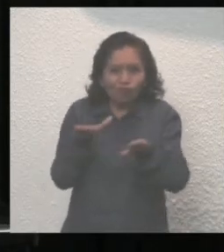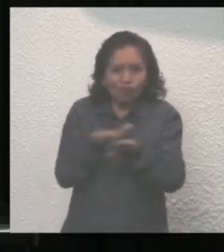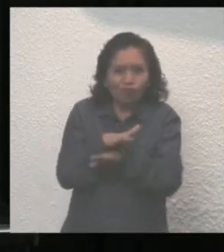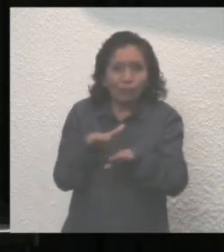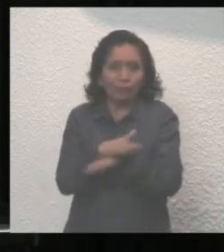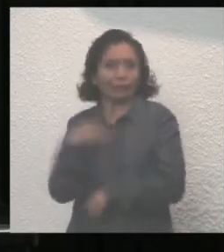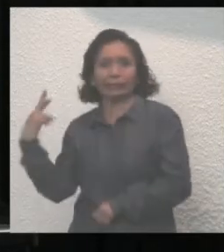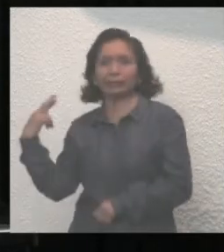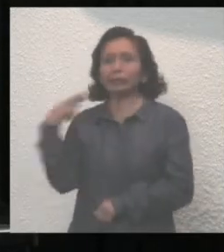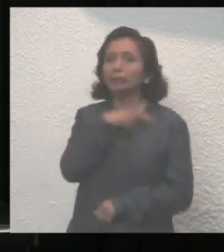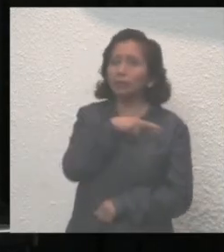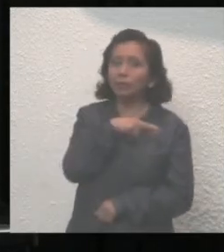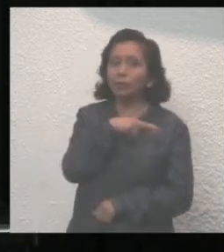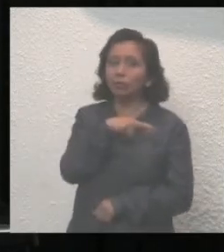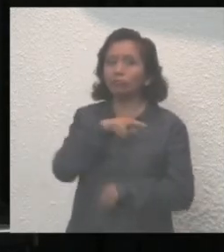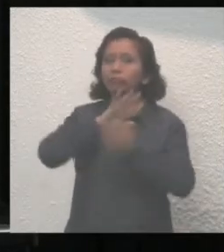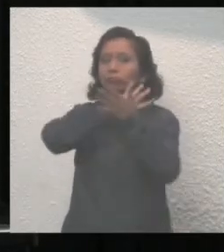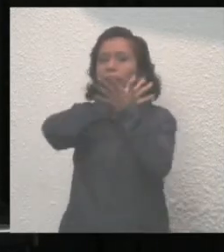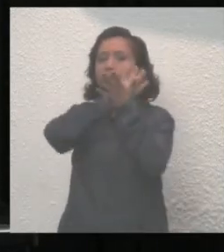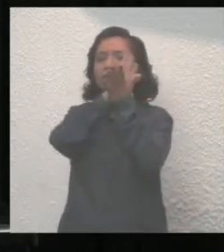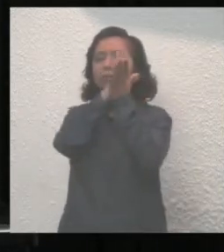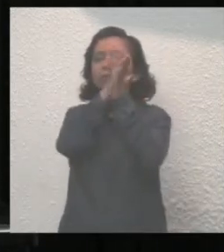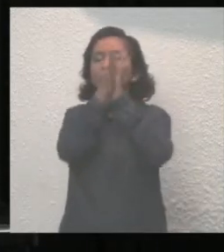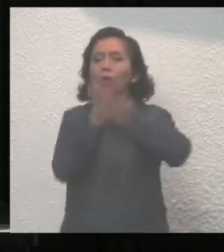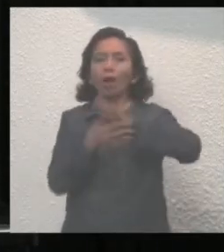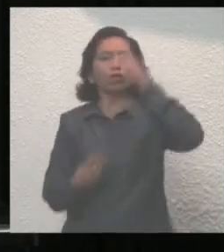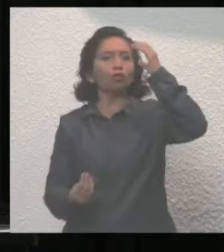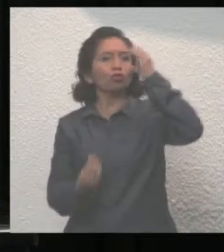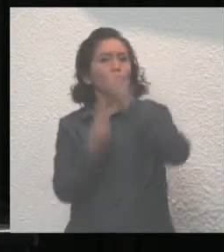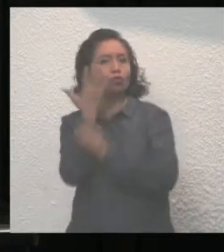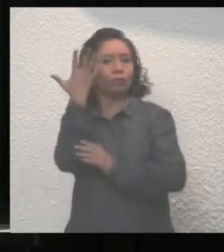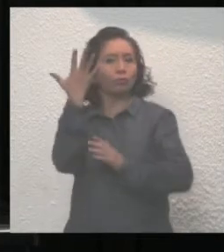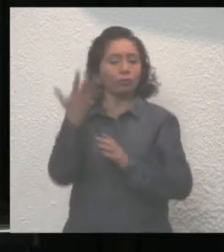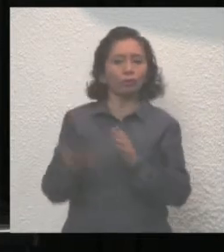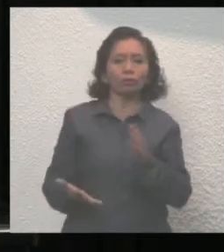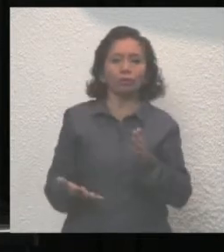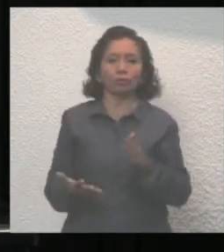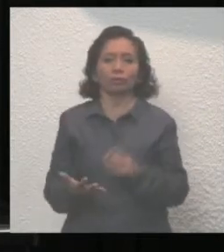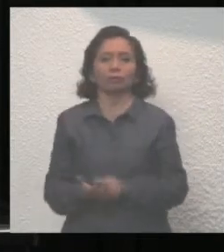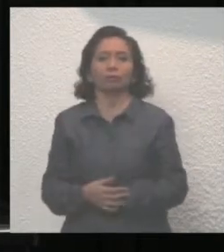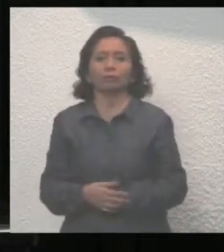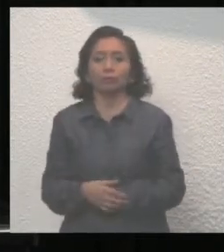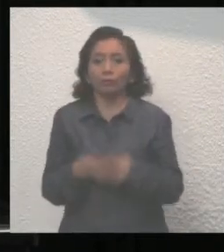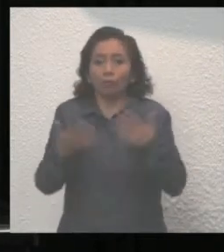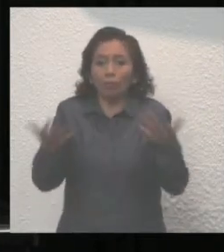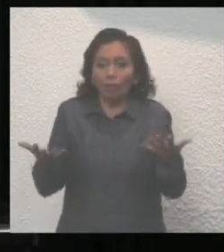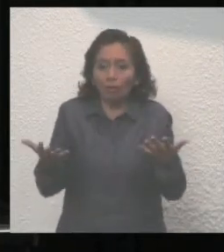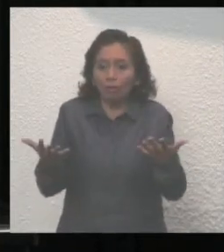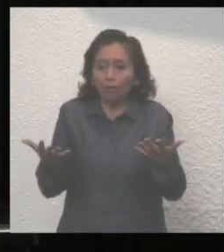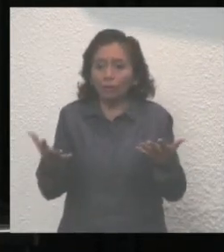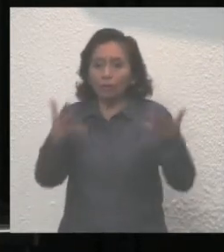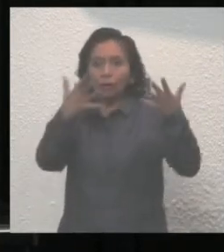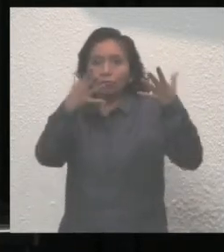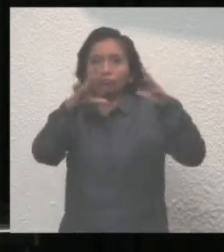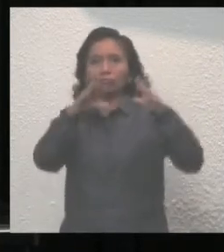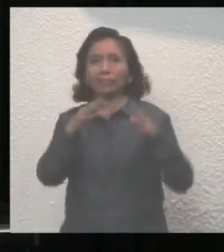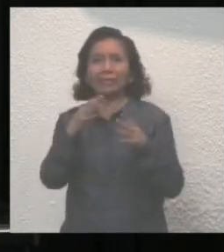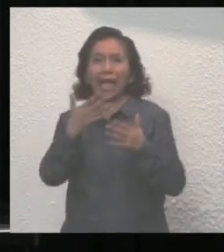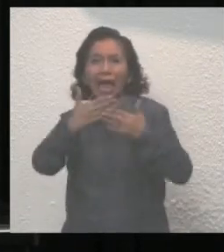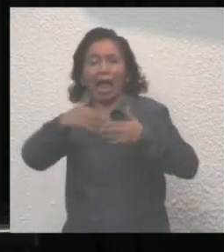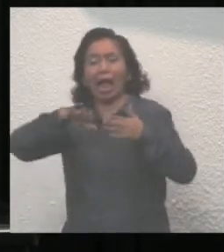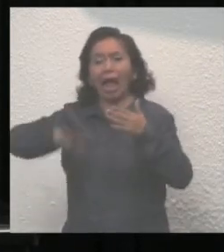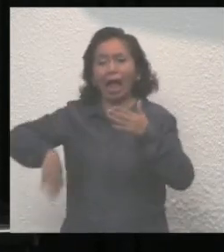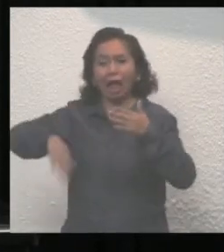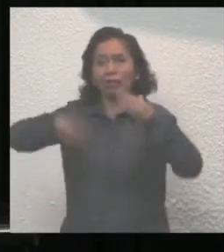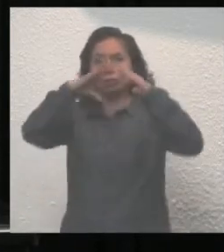inédita hacia nuevas realidades y desafíos que están derrumbando la vieja estructura